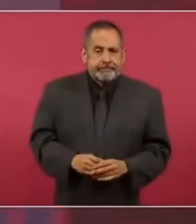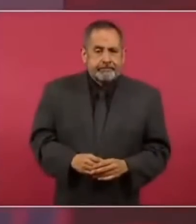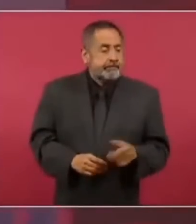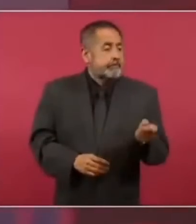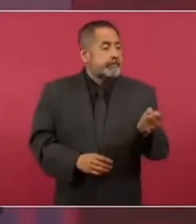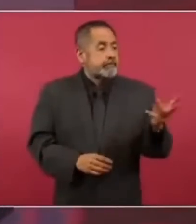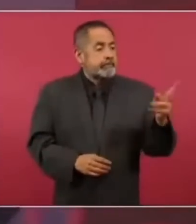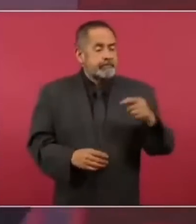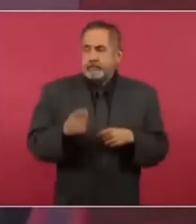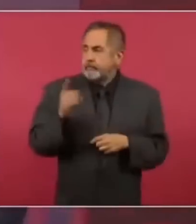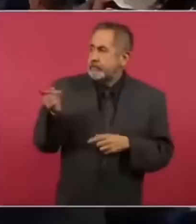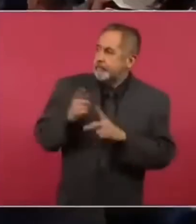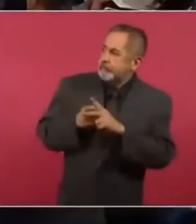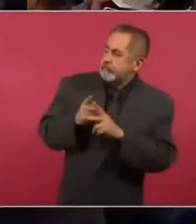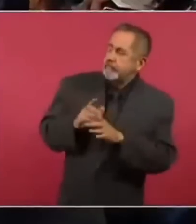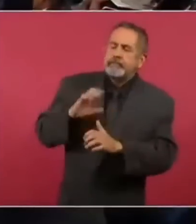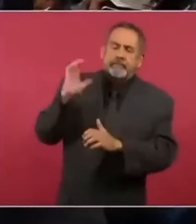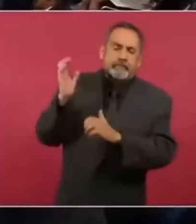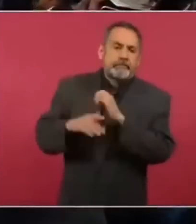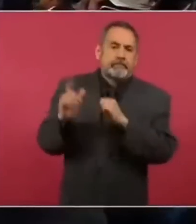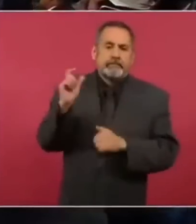contando los días para que yo me vaya